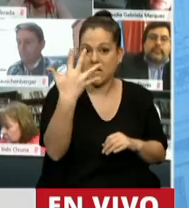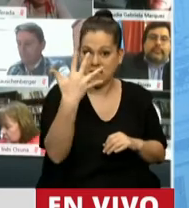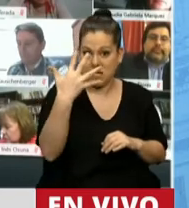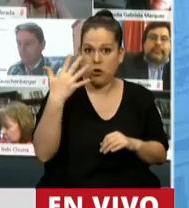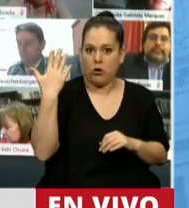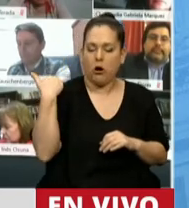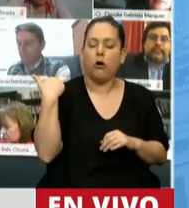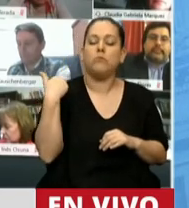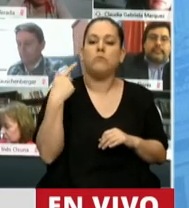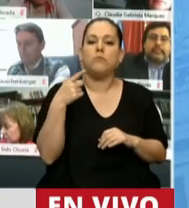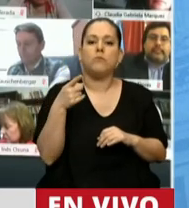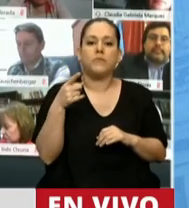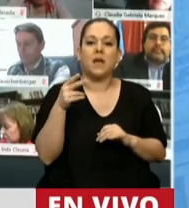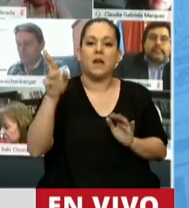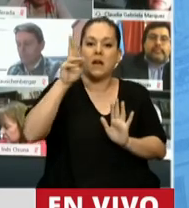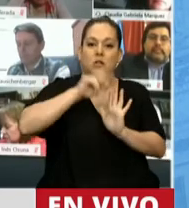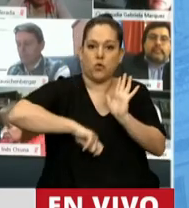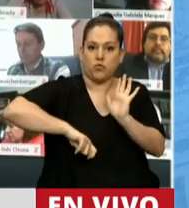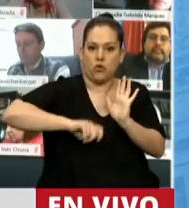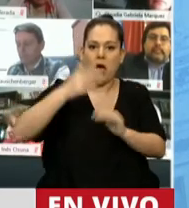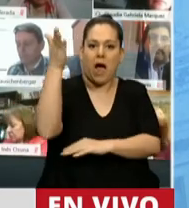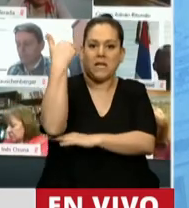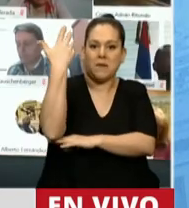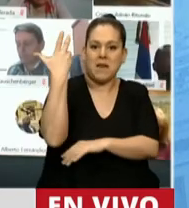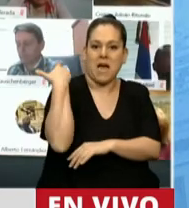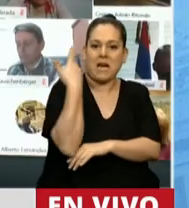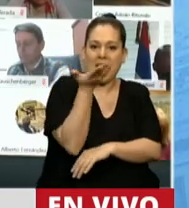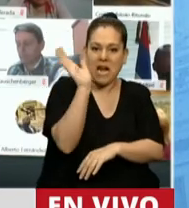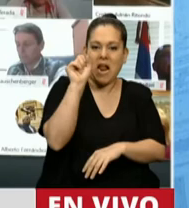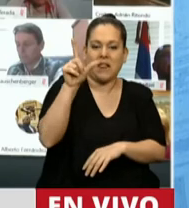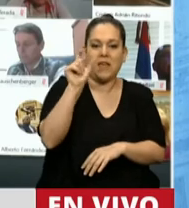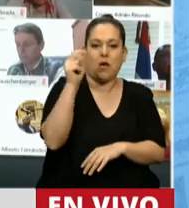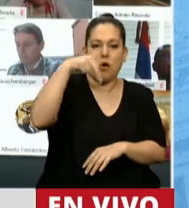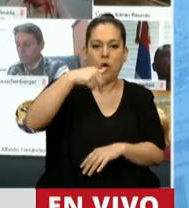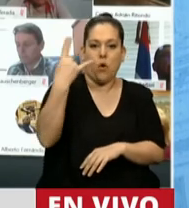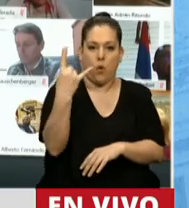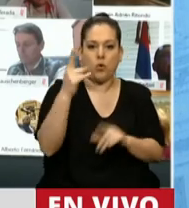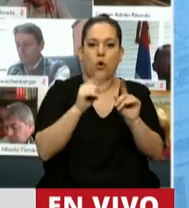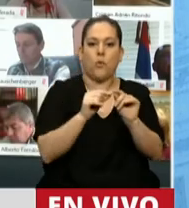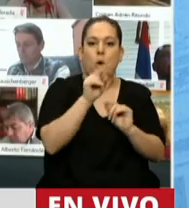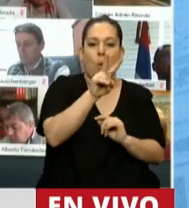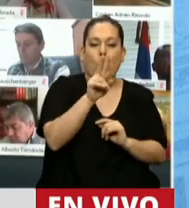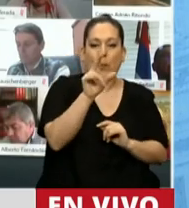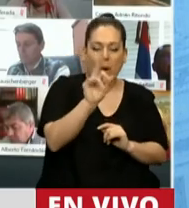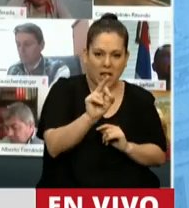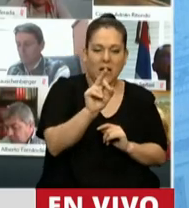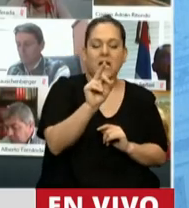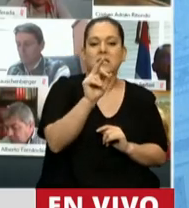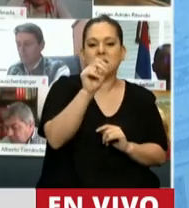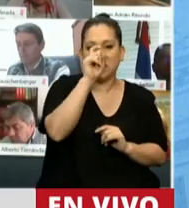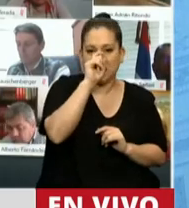la resolución de la Asamblea General de las Naciones Unidas 2065 reconoció